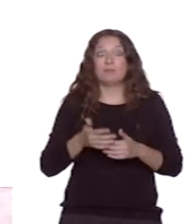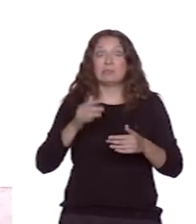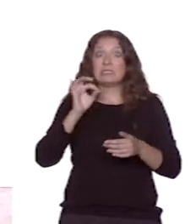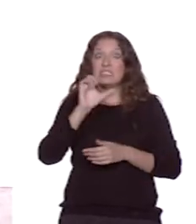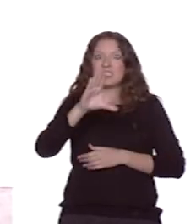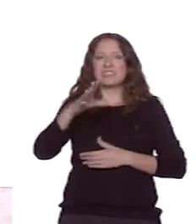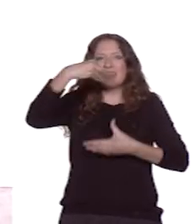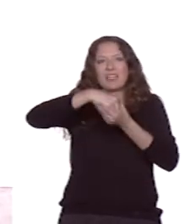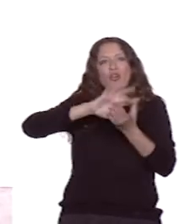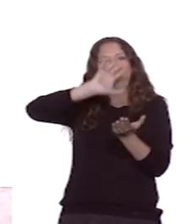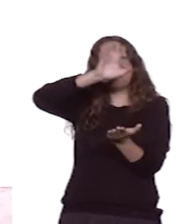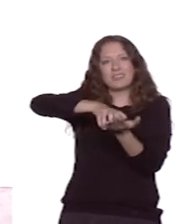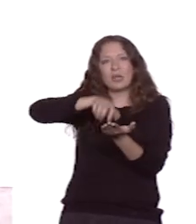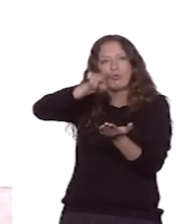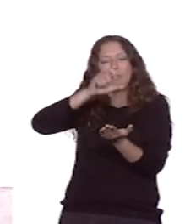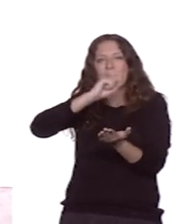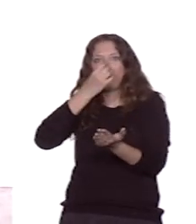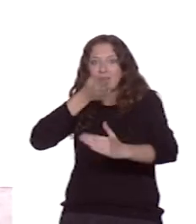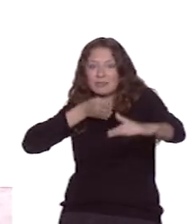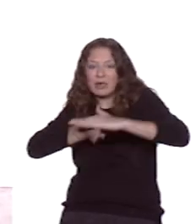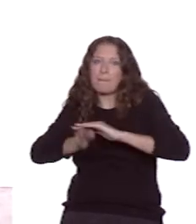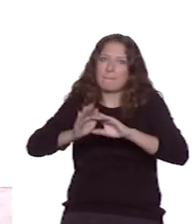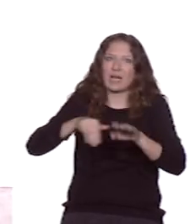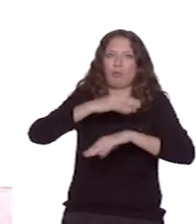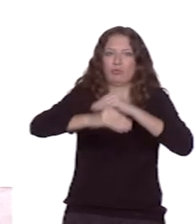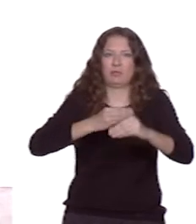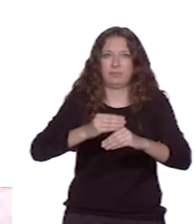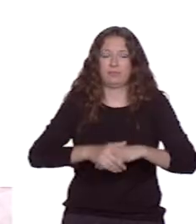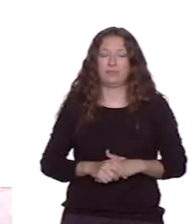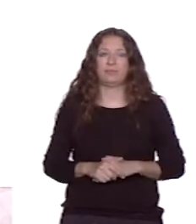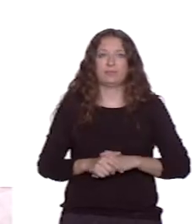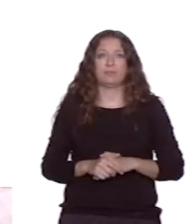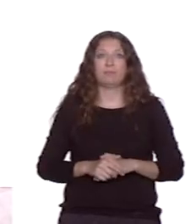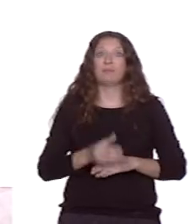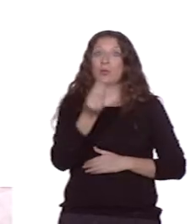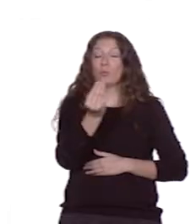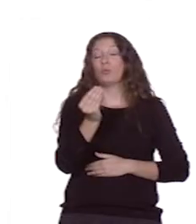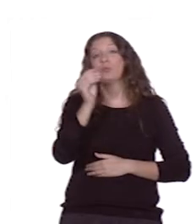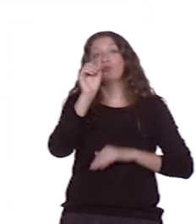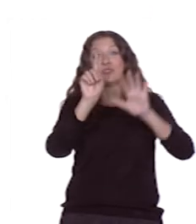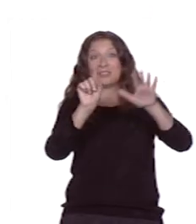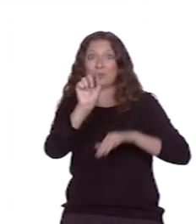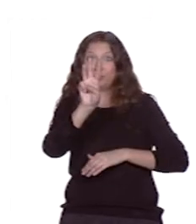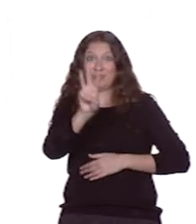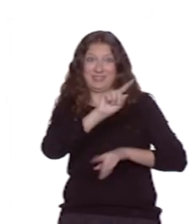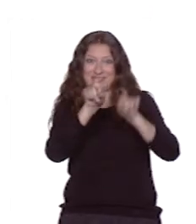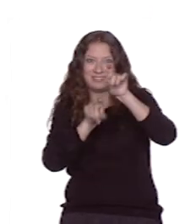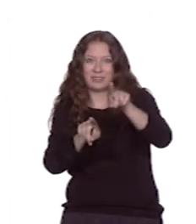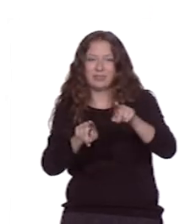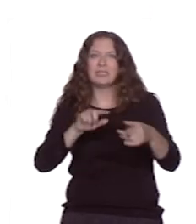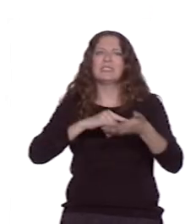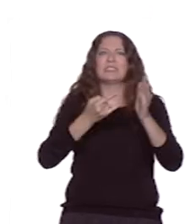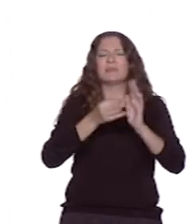de una caseta a la que haya que acceder. En cuanto a la pregunta Q6.3, ¿tiene el sistema TIC